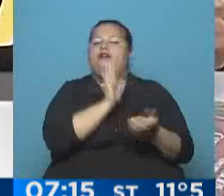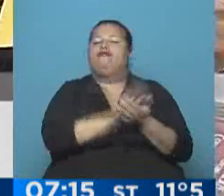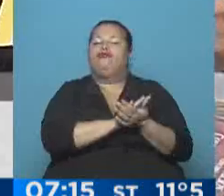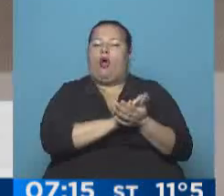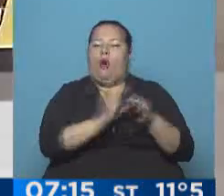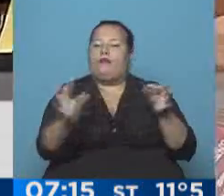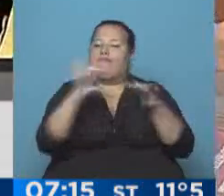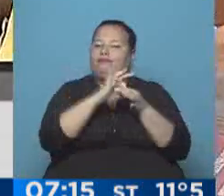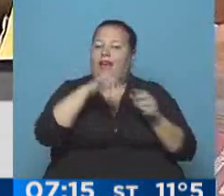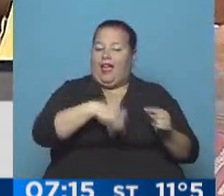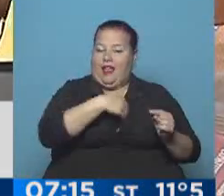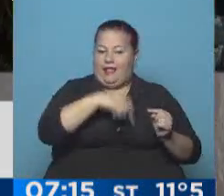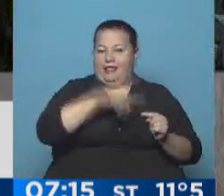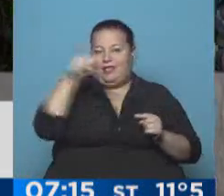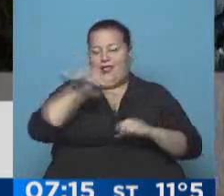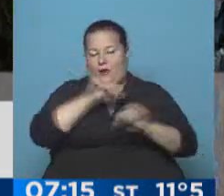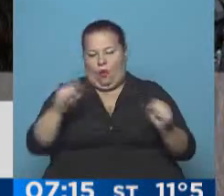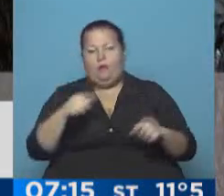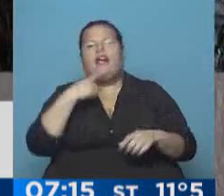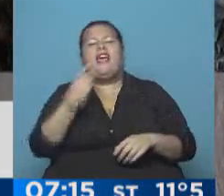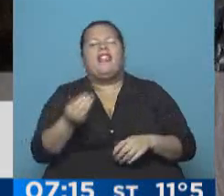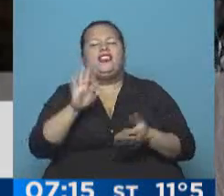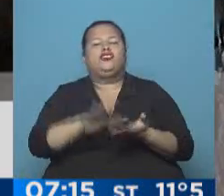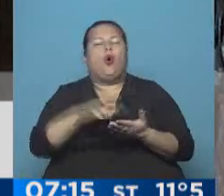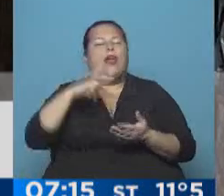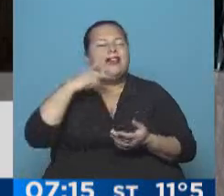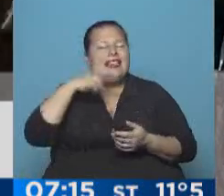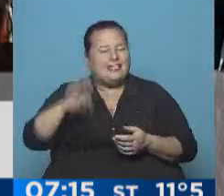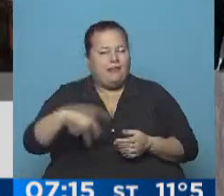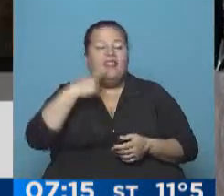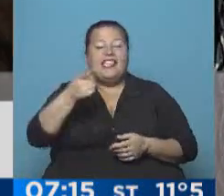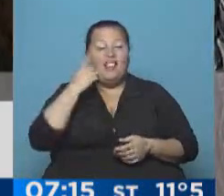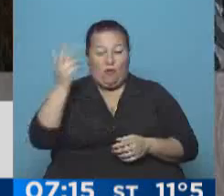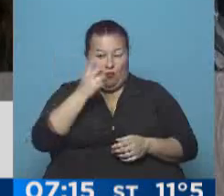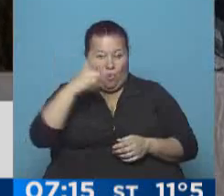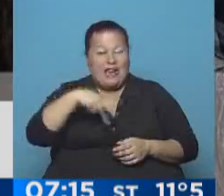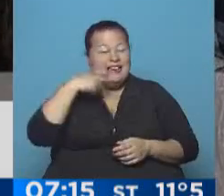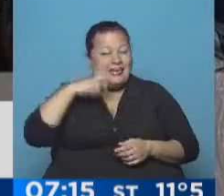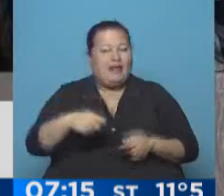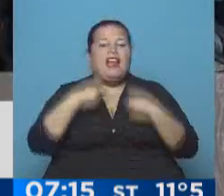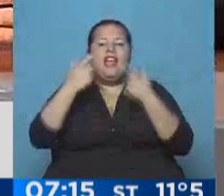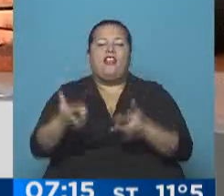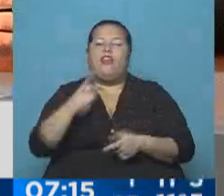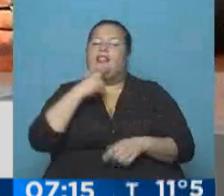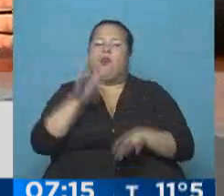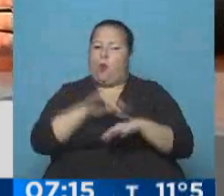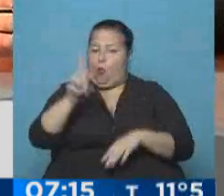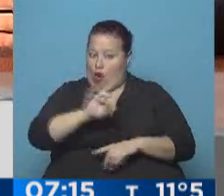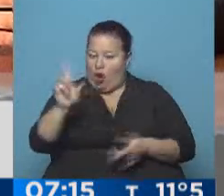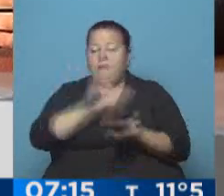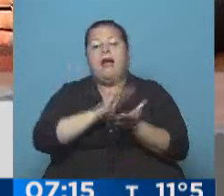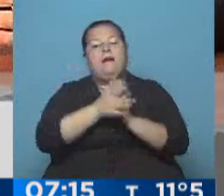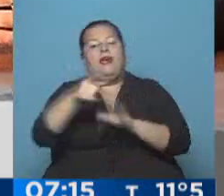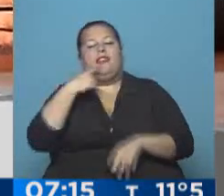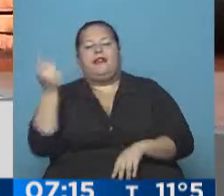que era la conexión local del atentado. Claro, ¿qué dijo sobre Nisman? Fíjate, denunció que el fiscal fallecido Alberto Nisman le ofreció no acusarlo a cambio de